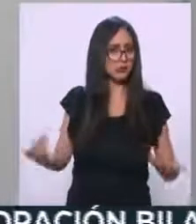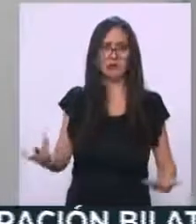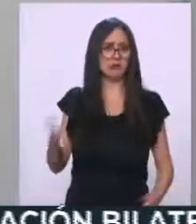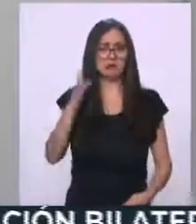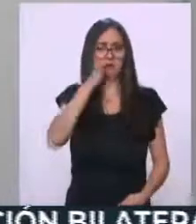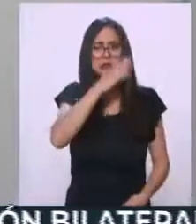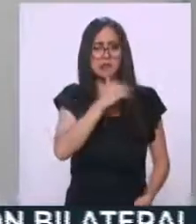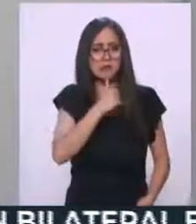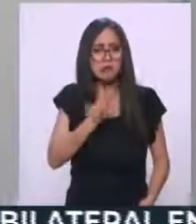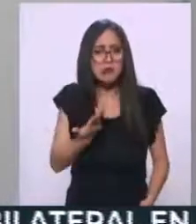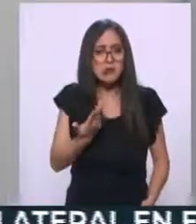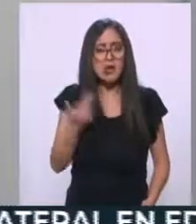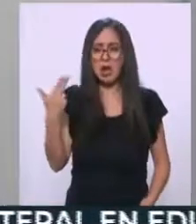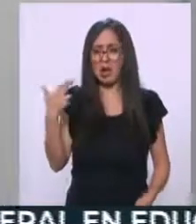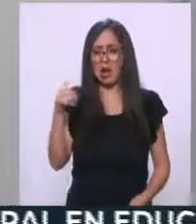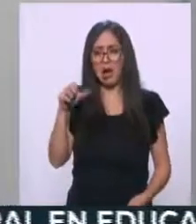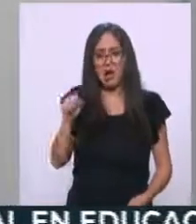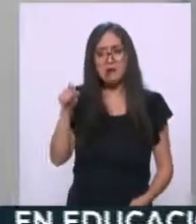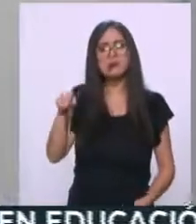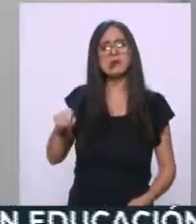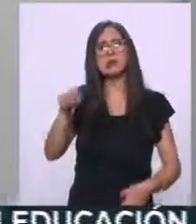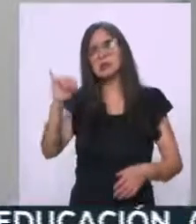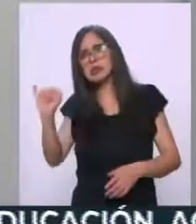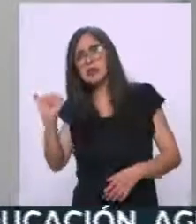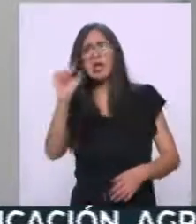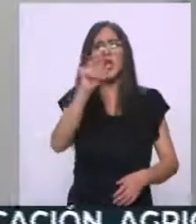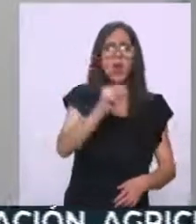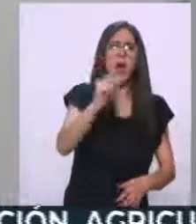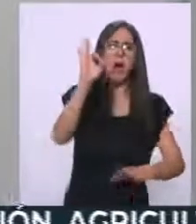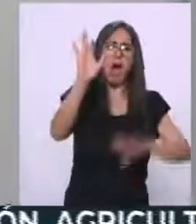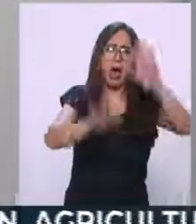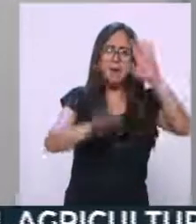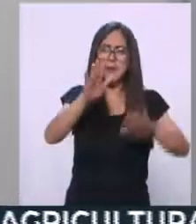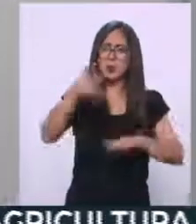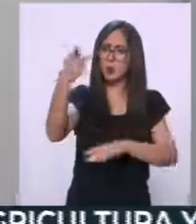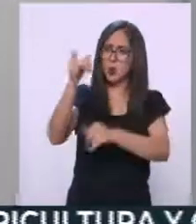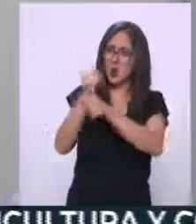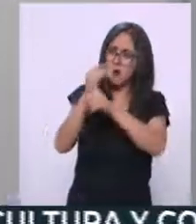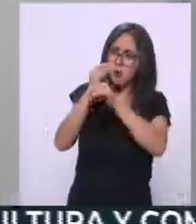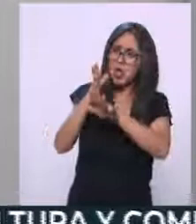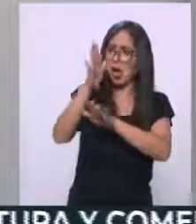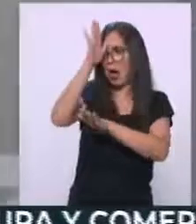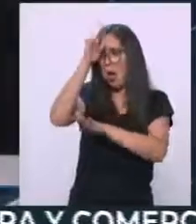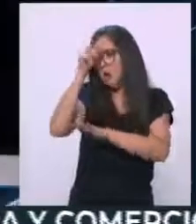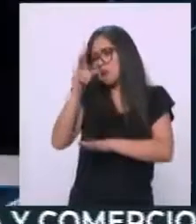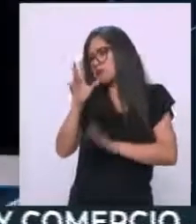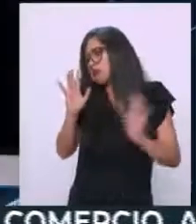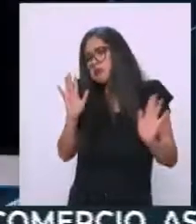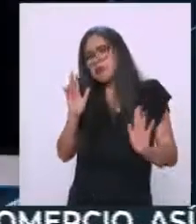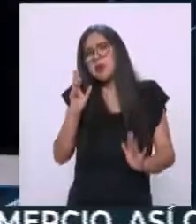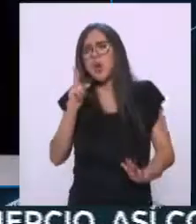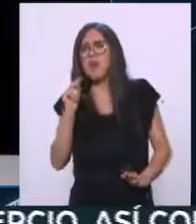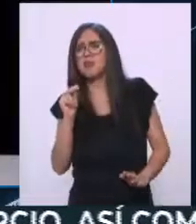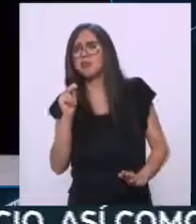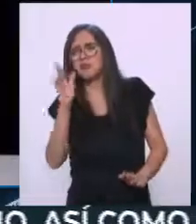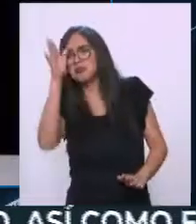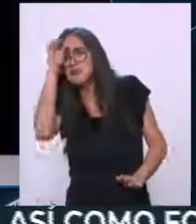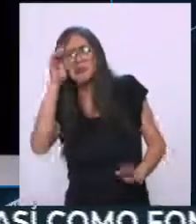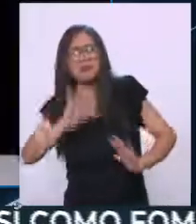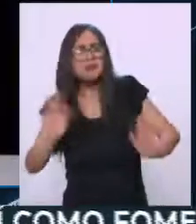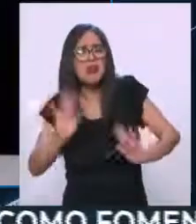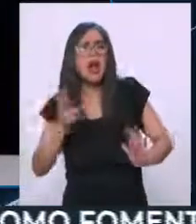que cuidarlo a Hans, podemos estar de acuerdo o no con su información, pero aún así, si se lanza una amenaza